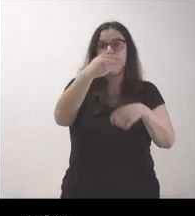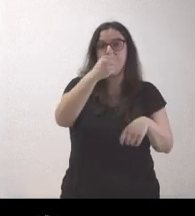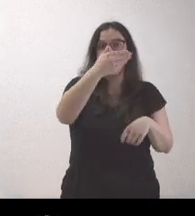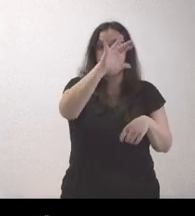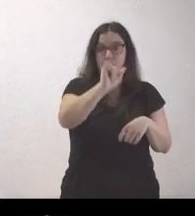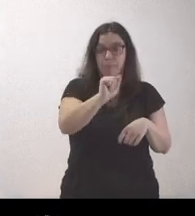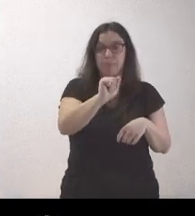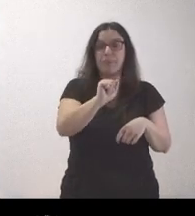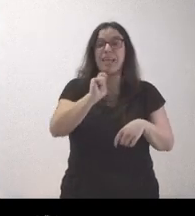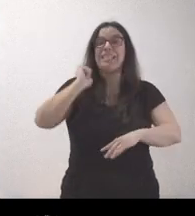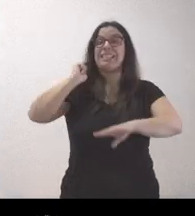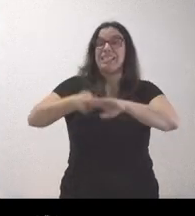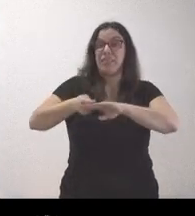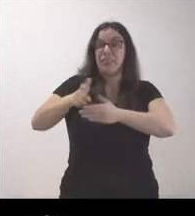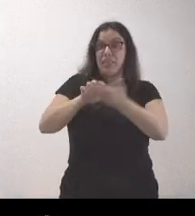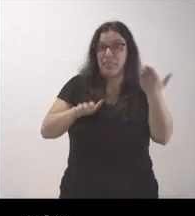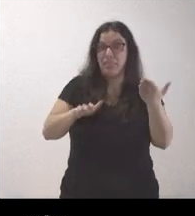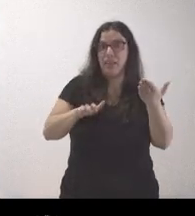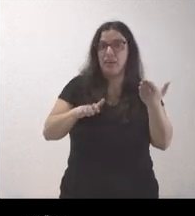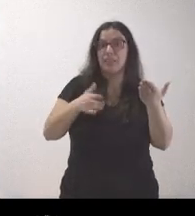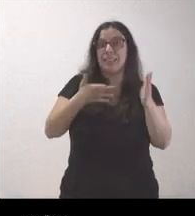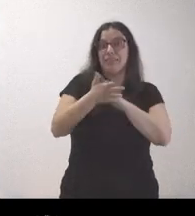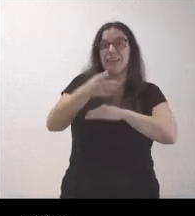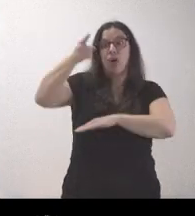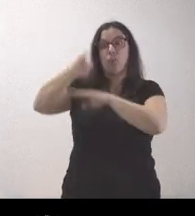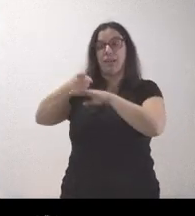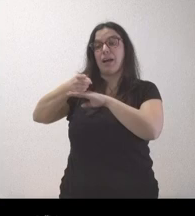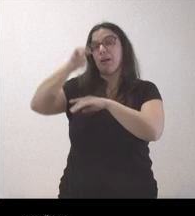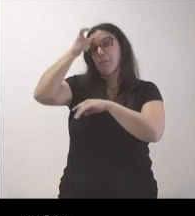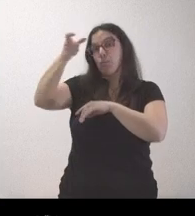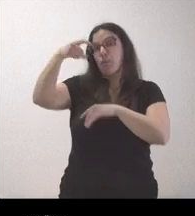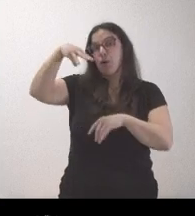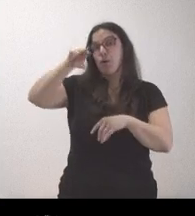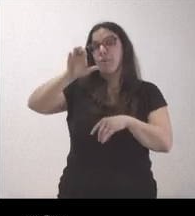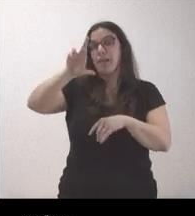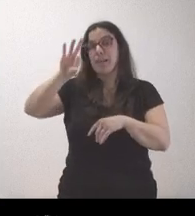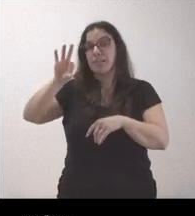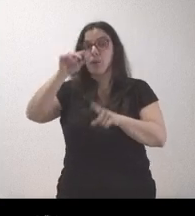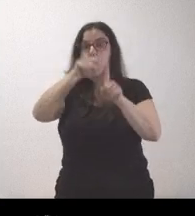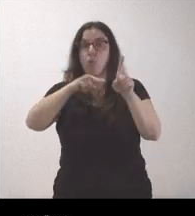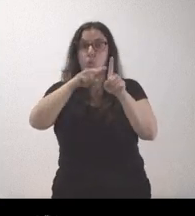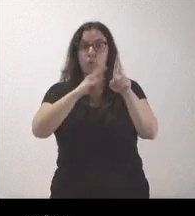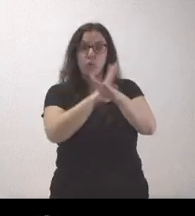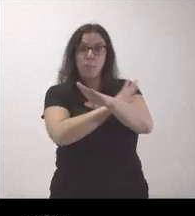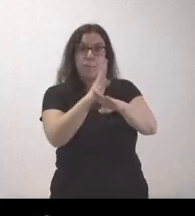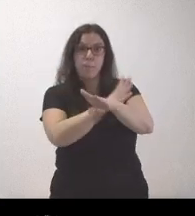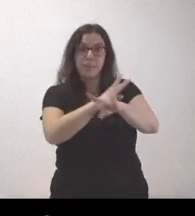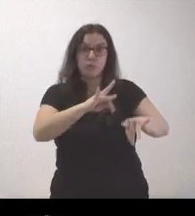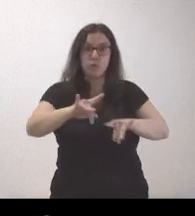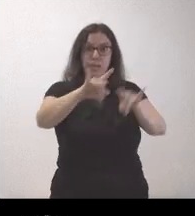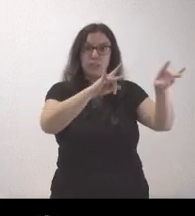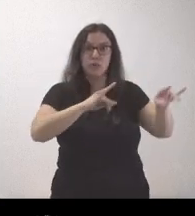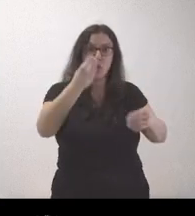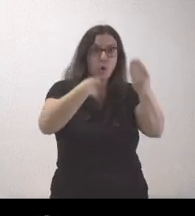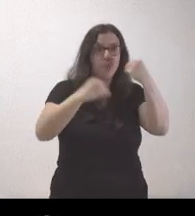una sentencia que obliga a Mieres a no permitir el uso ganadero, el uso de los pastos, en este territorio que está